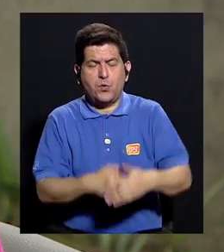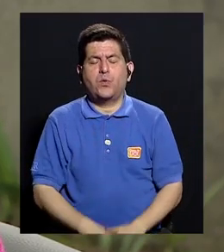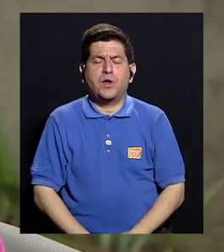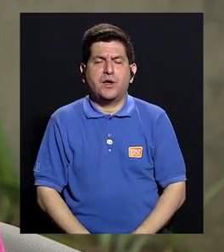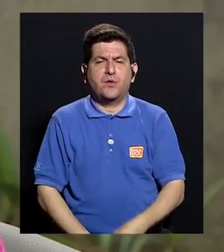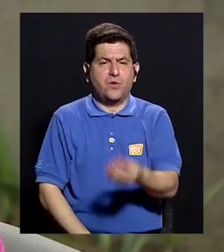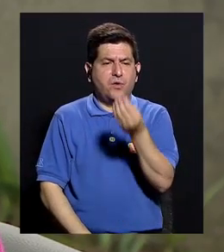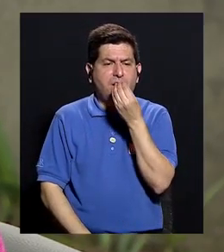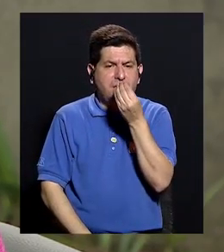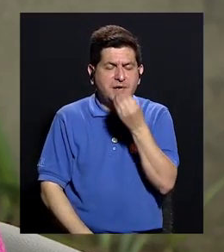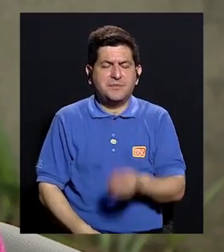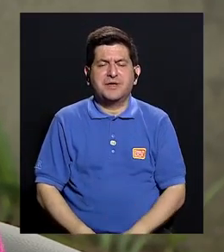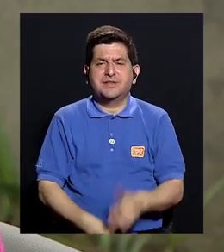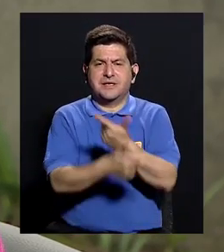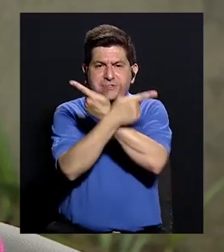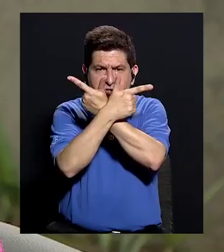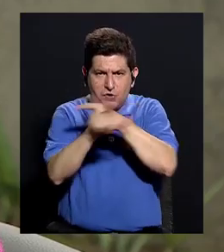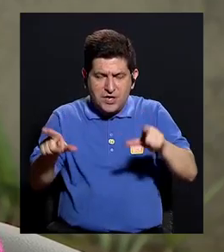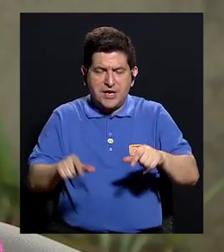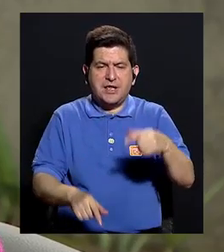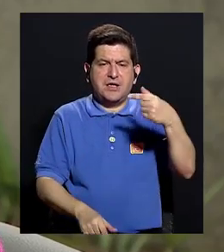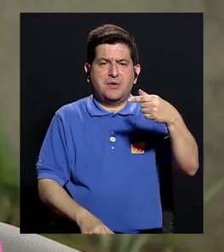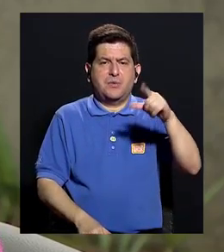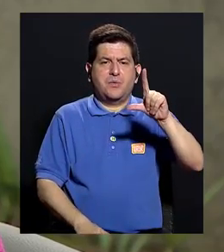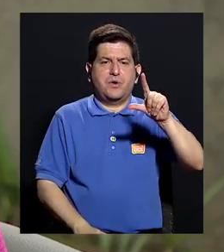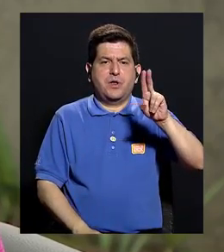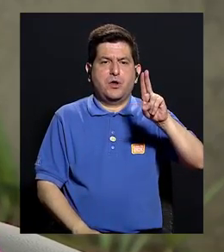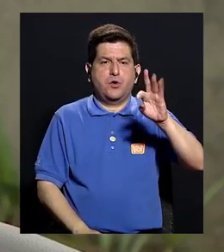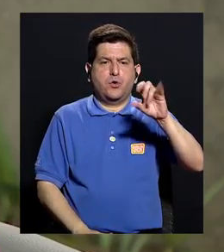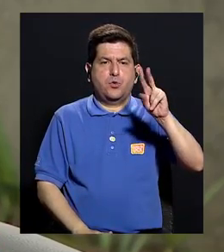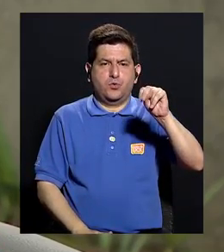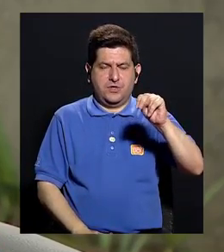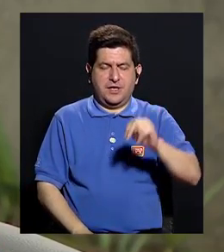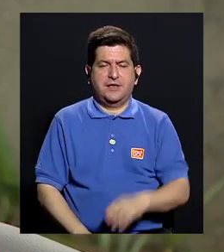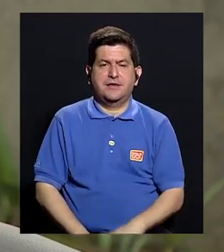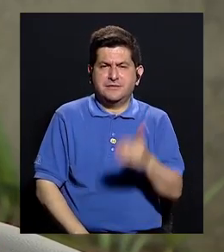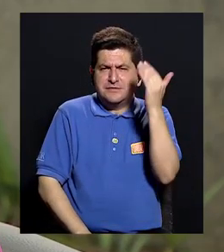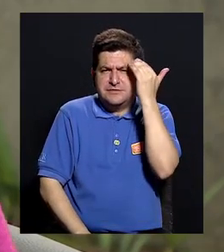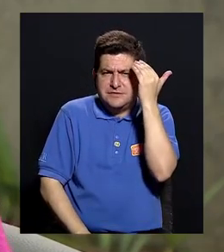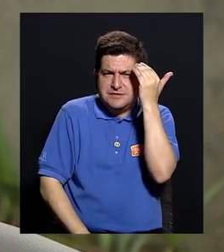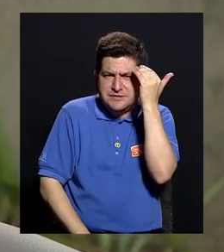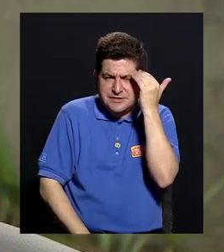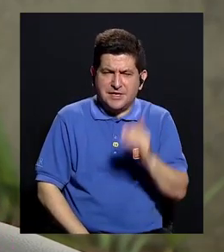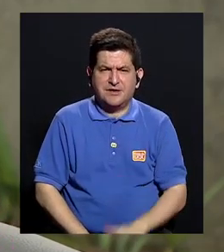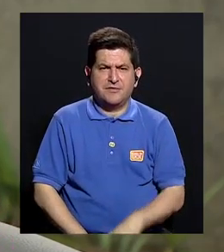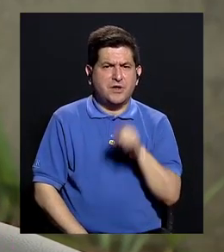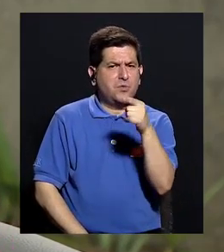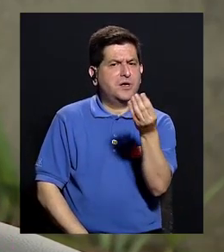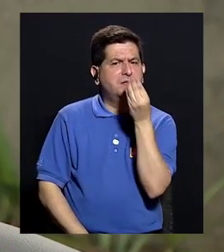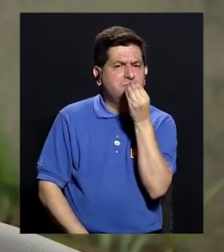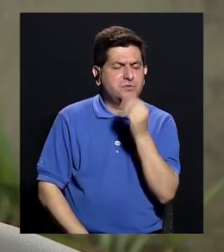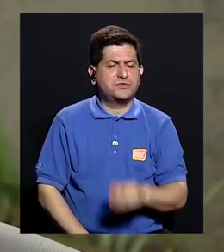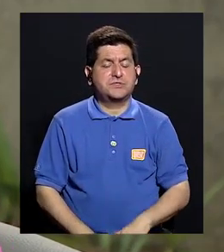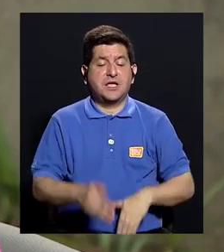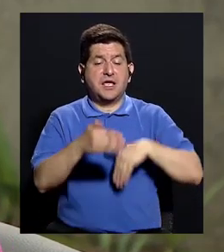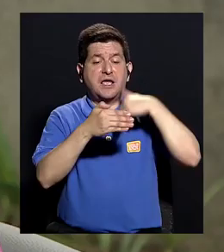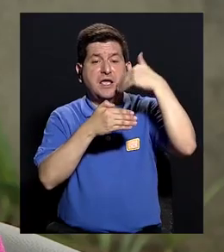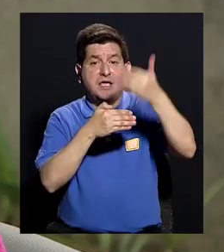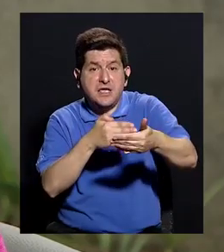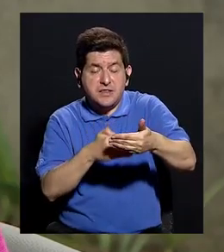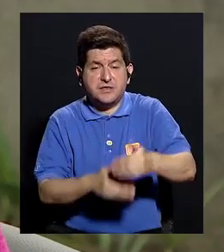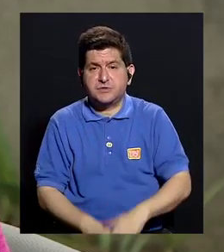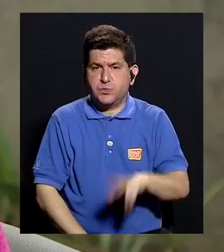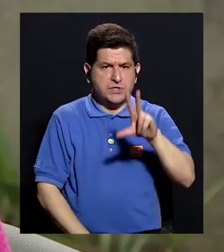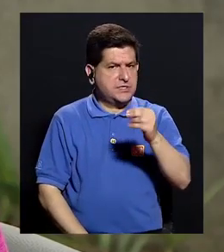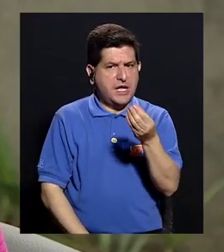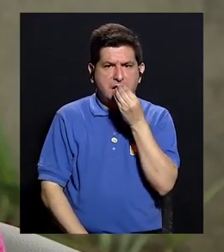una dieta libre de gluten para tratar de ver cuáles son los cambios dentro de cuándo comías gluten a después de no comer